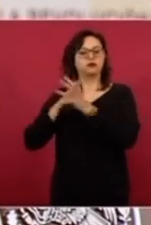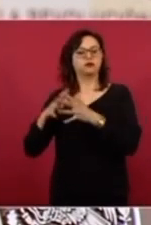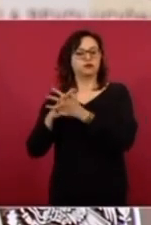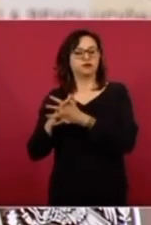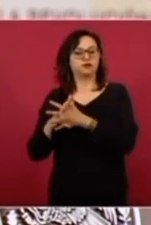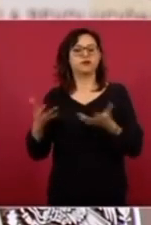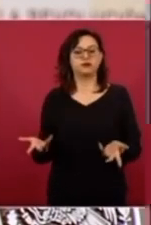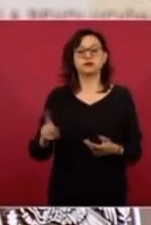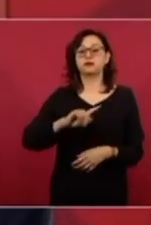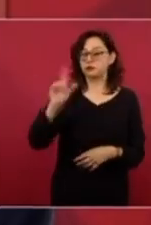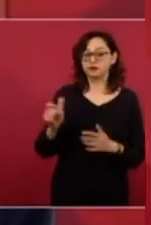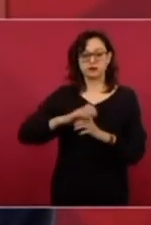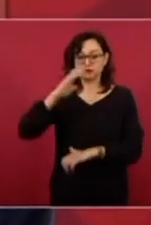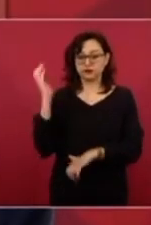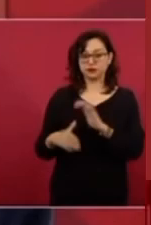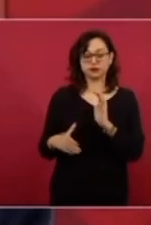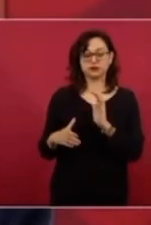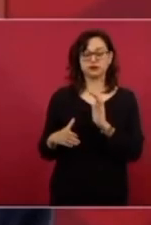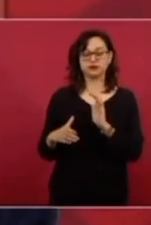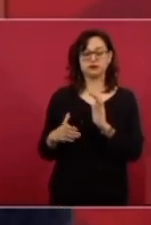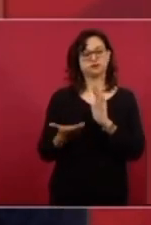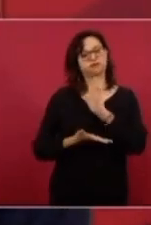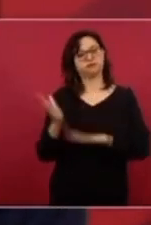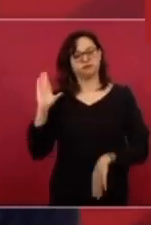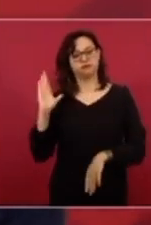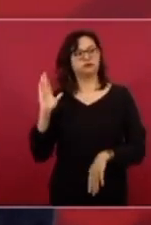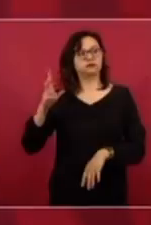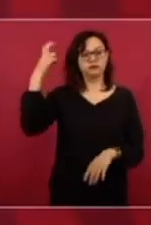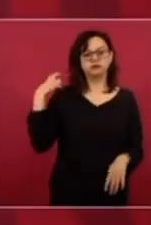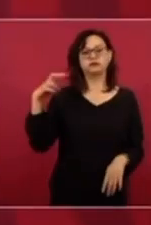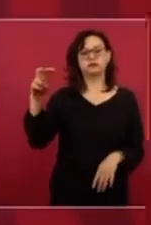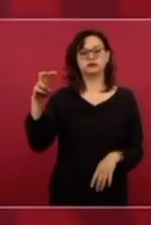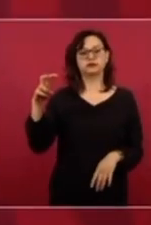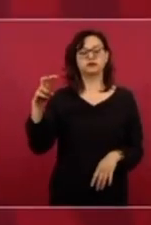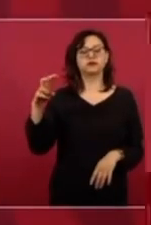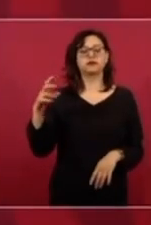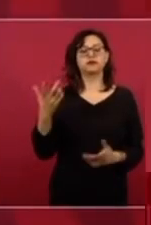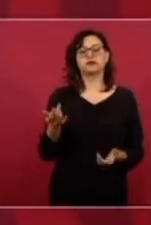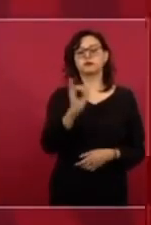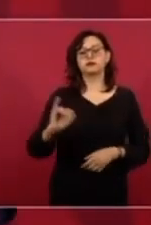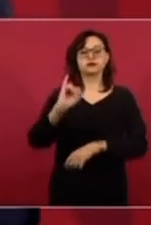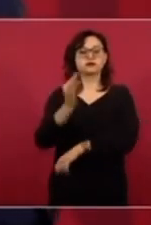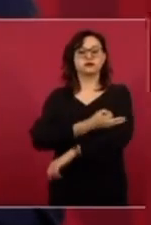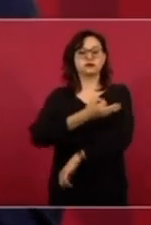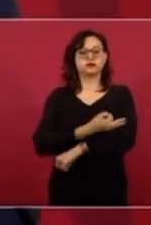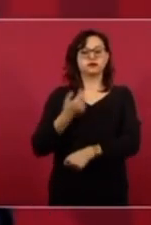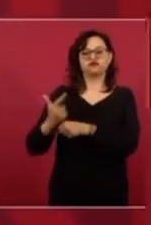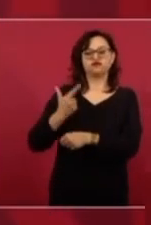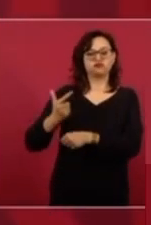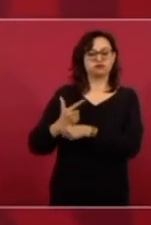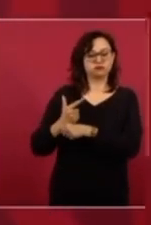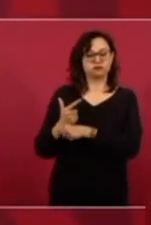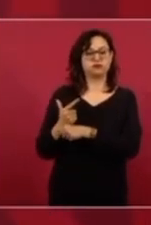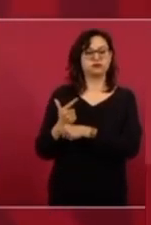terminando ese acto conmemorativo, ya salimos a la gira, vamos a estar en la tarde, en Guatemala.